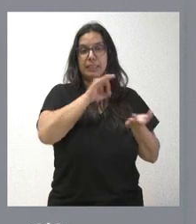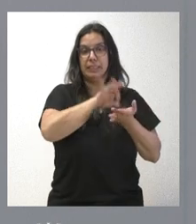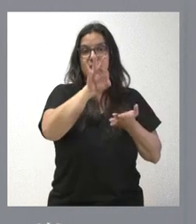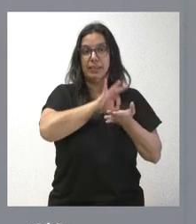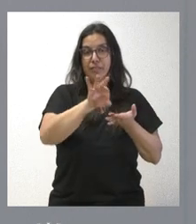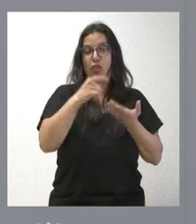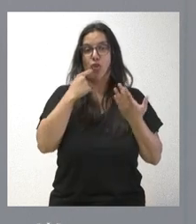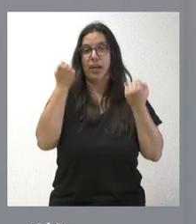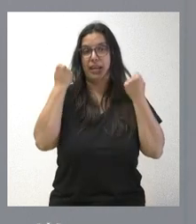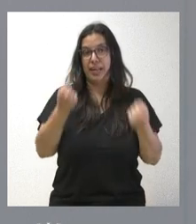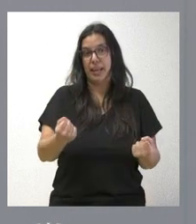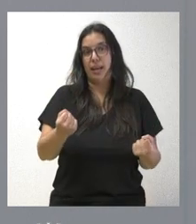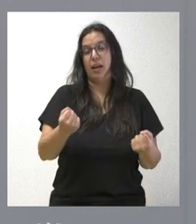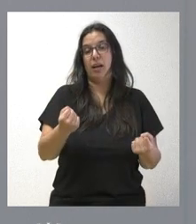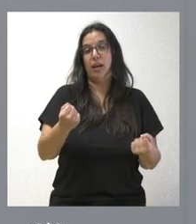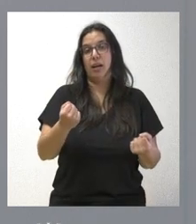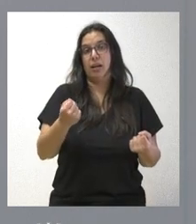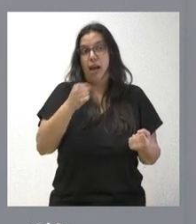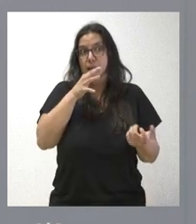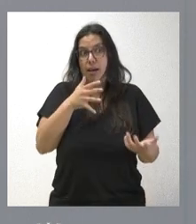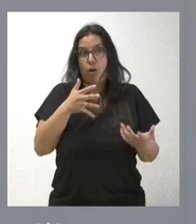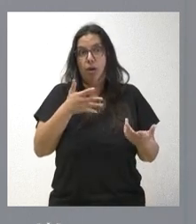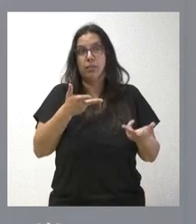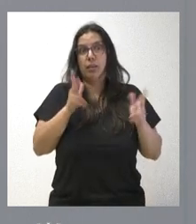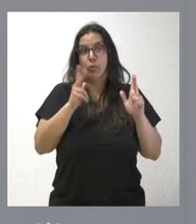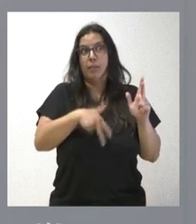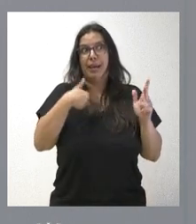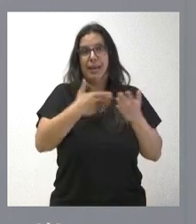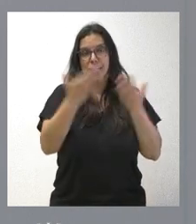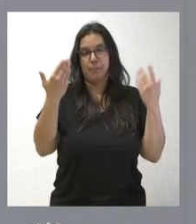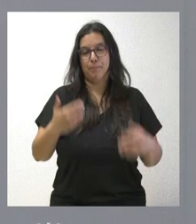de energía que estaría disponible con carácter general.